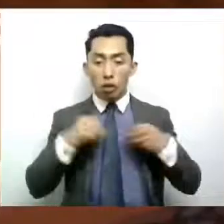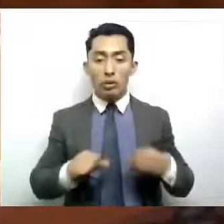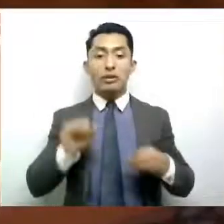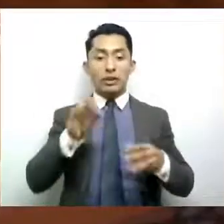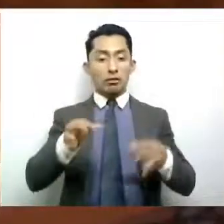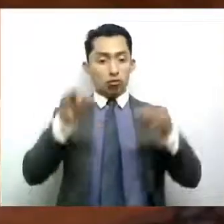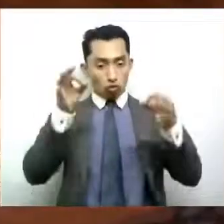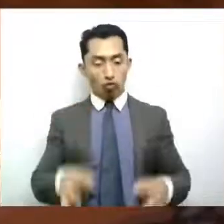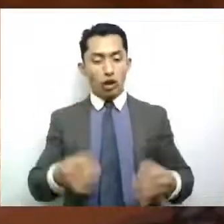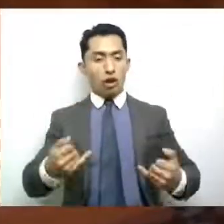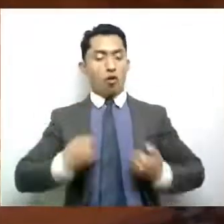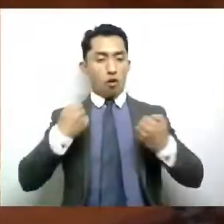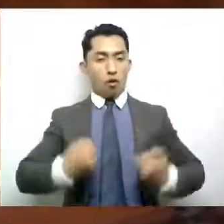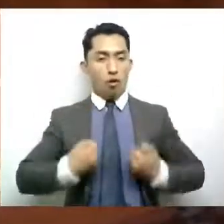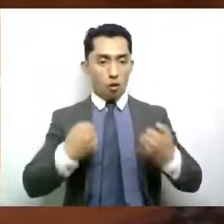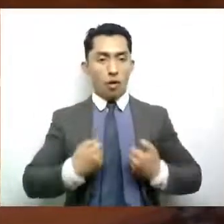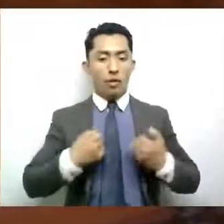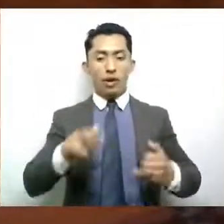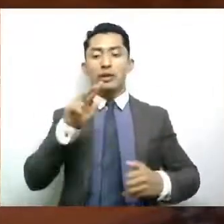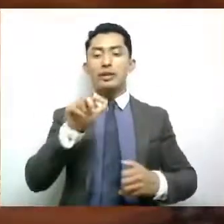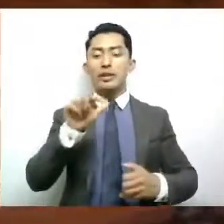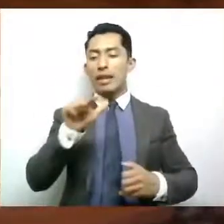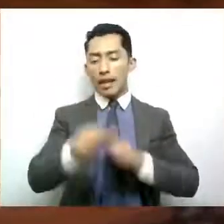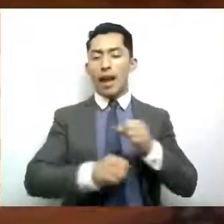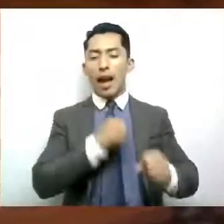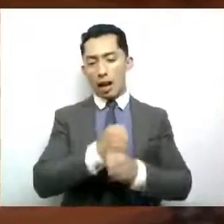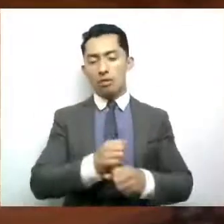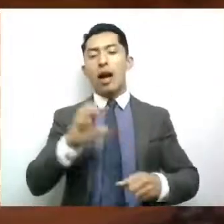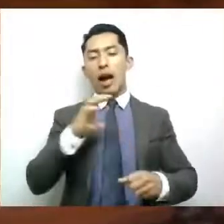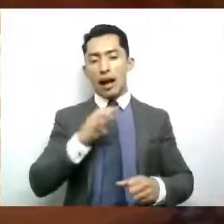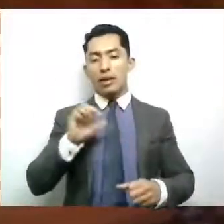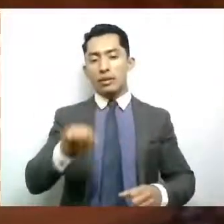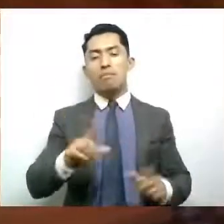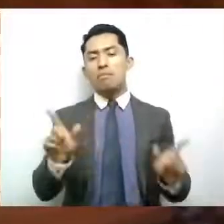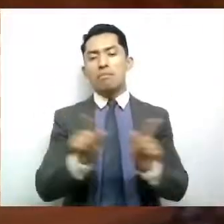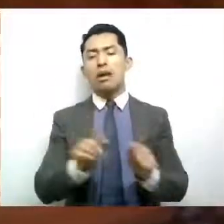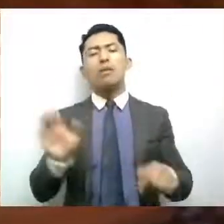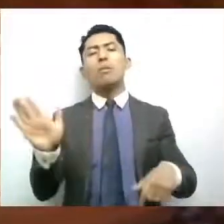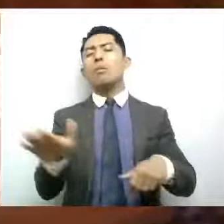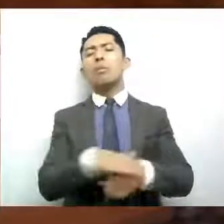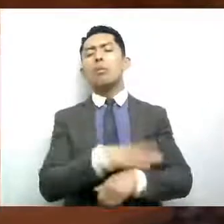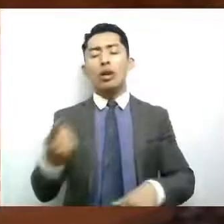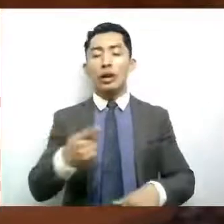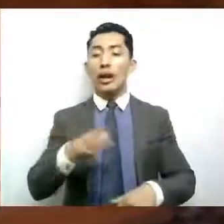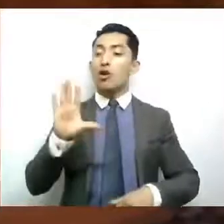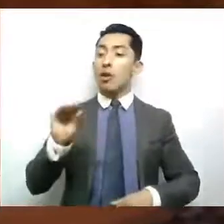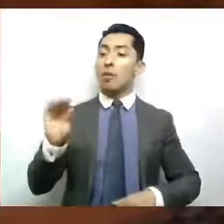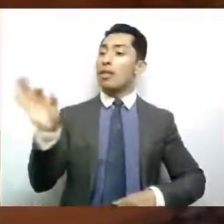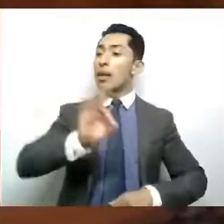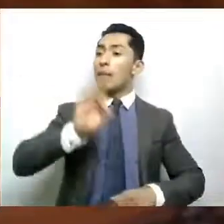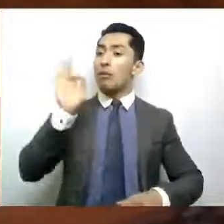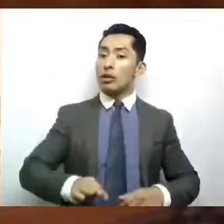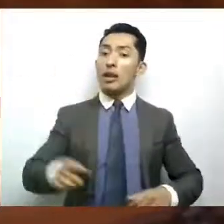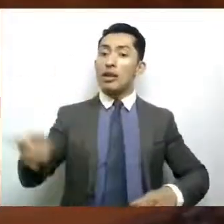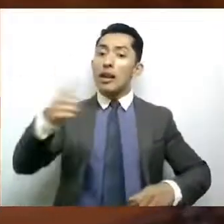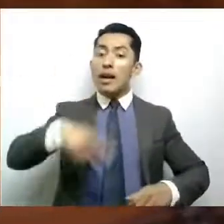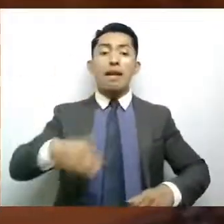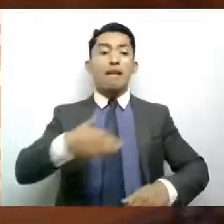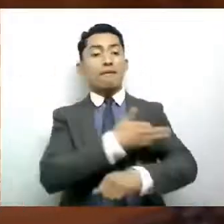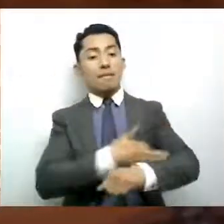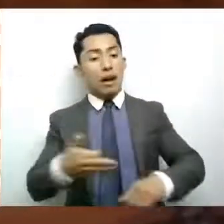adolescentes menores de 17 años, porque aproximadamente el 90% de las familias